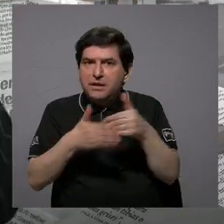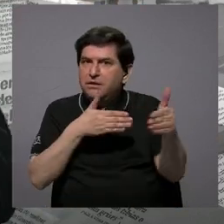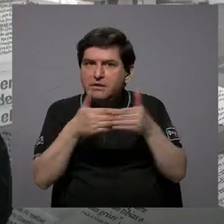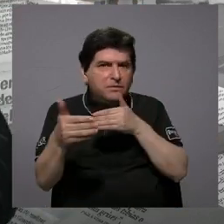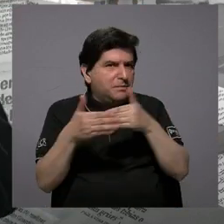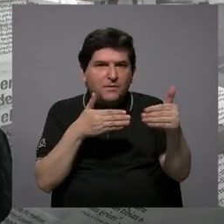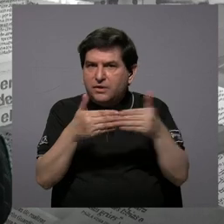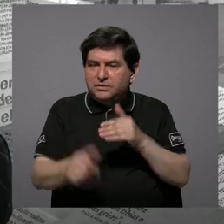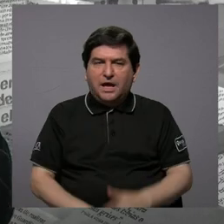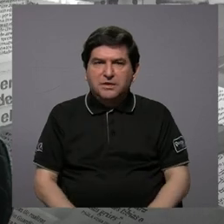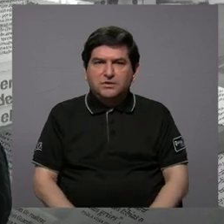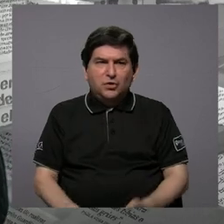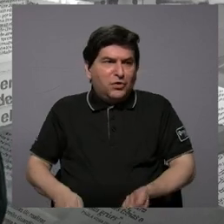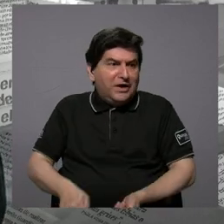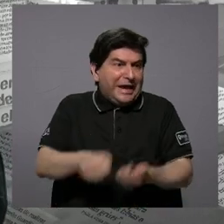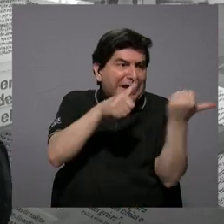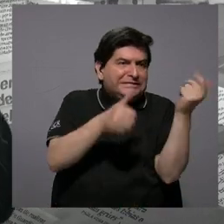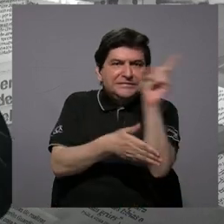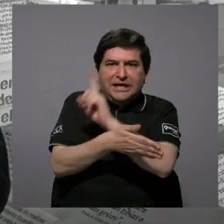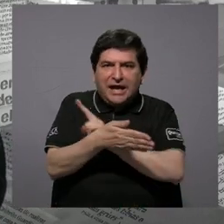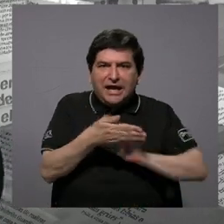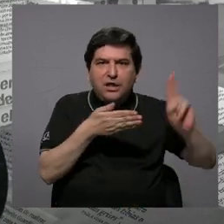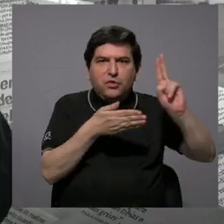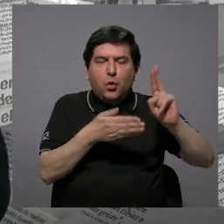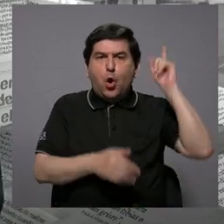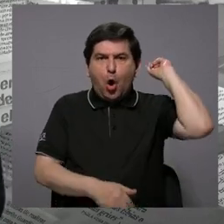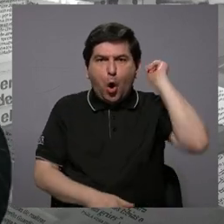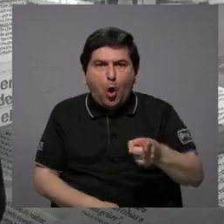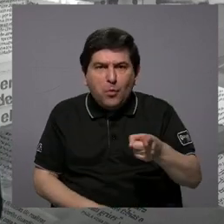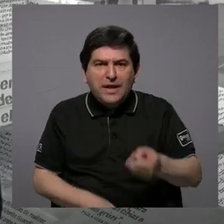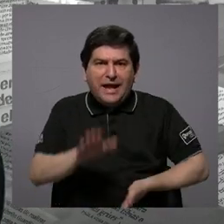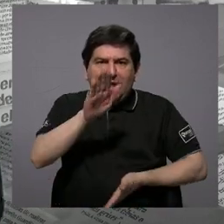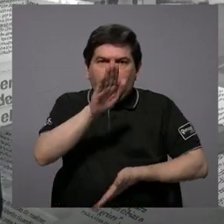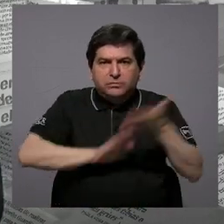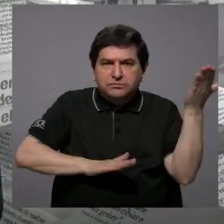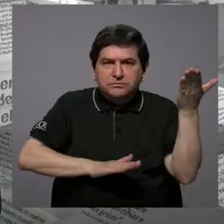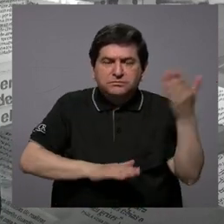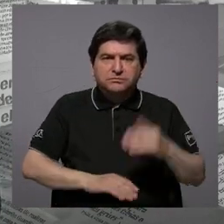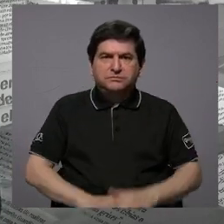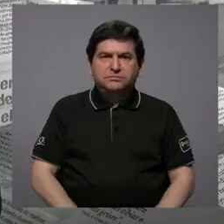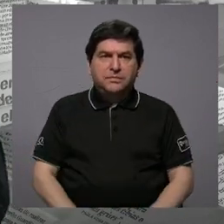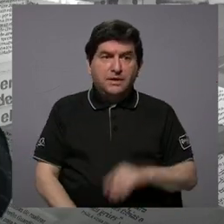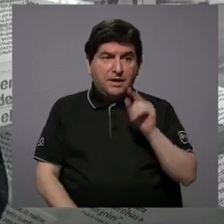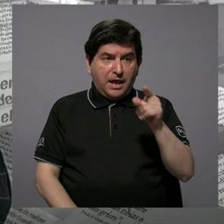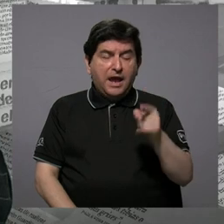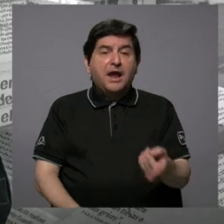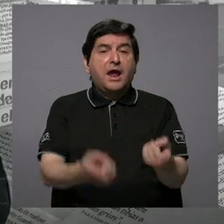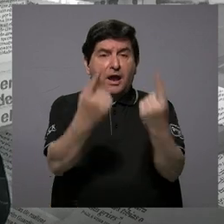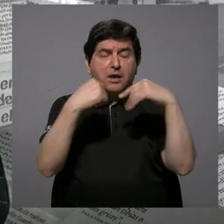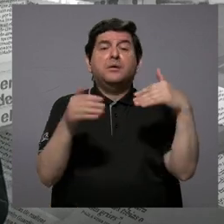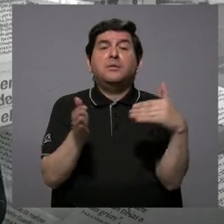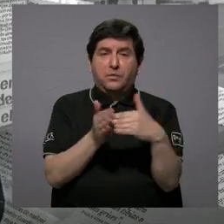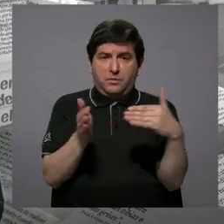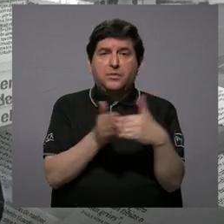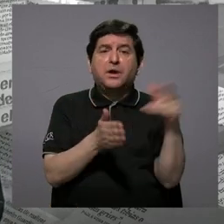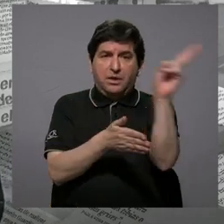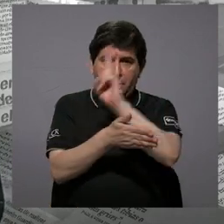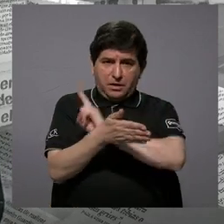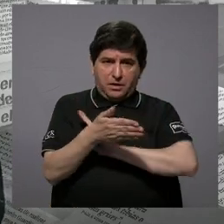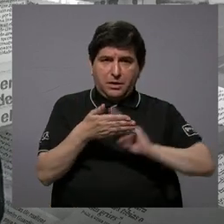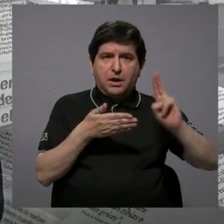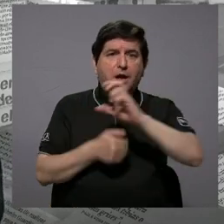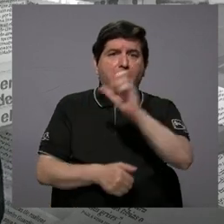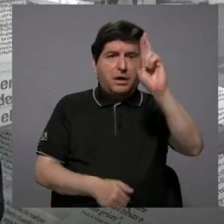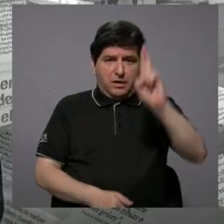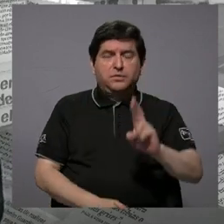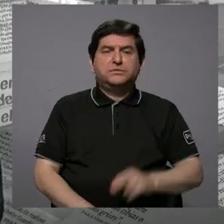de que es expulsado de la universidad o obligado a irse, él regresa a la Universidad de Costa